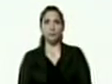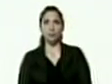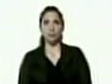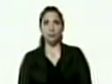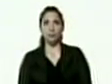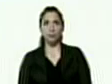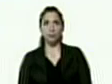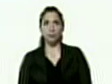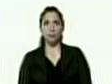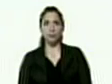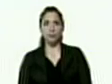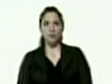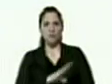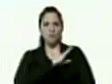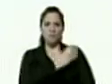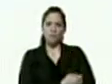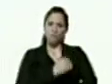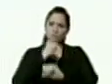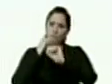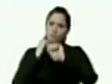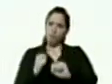aguerrida